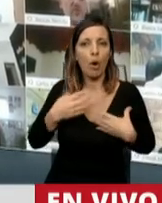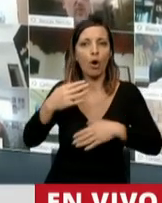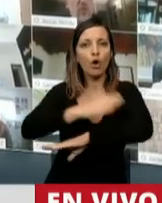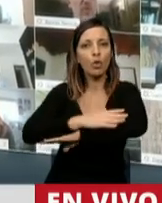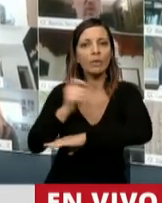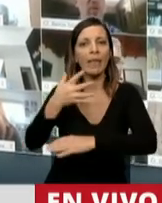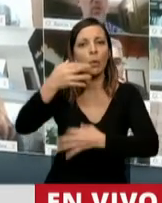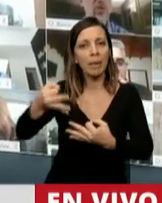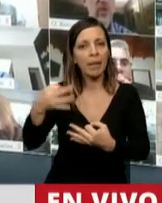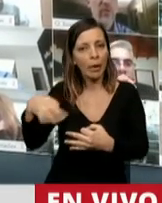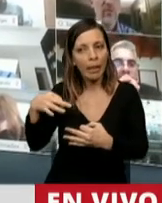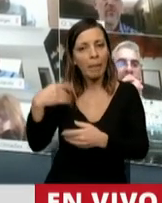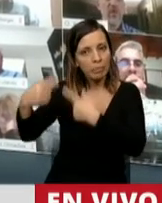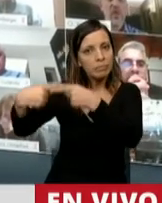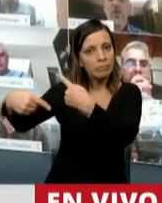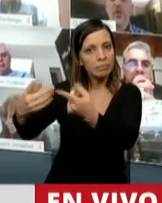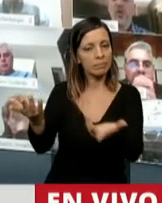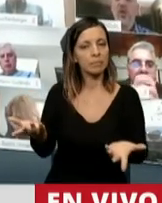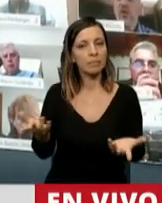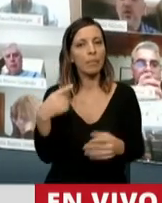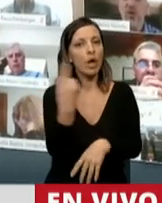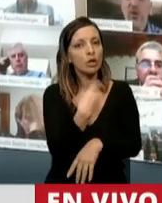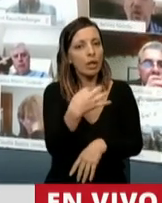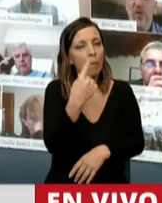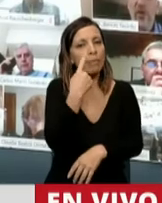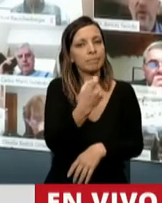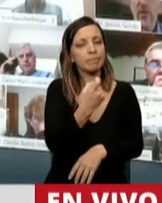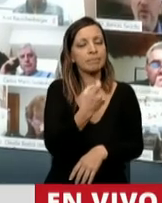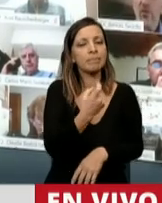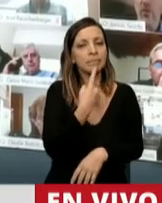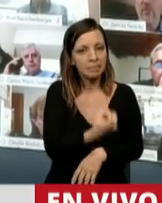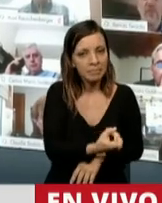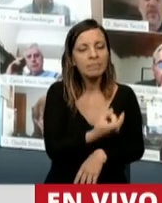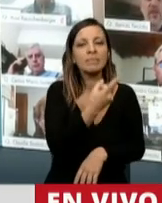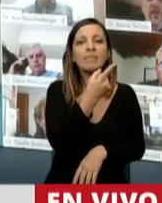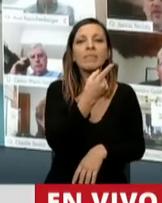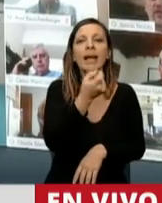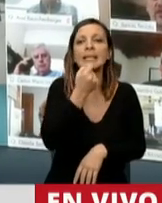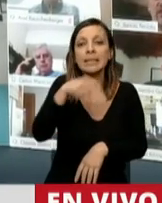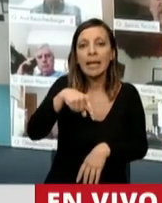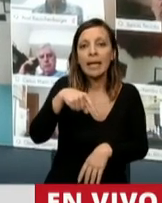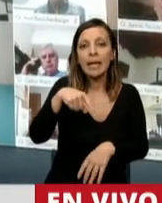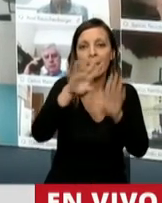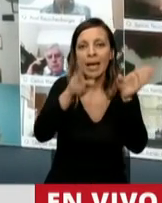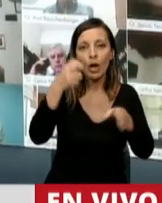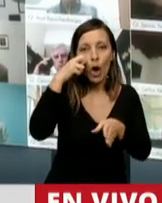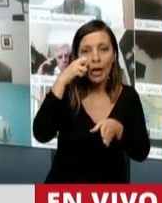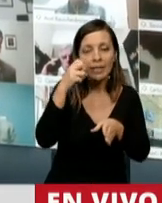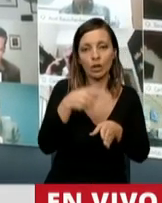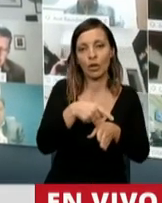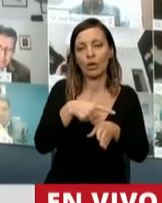Pero lo que nosotros tenemos que darnos cuenta es que si desde esta Cámara nos